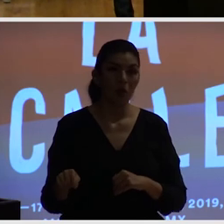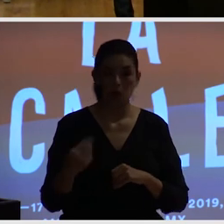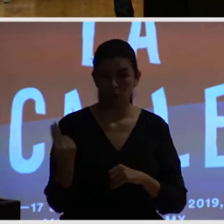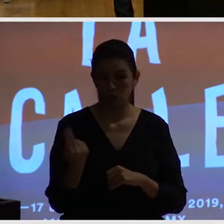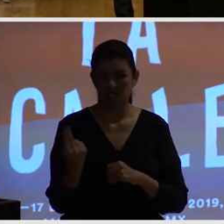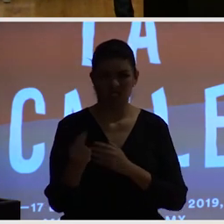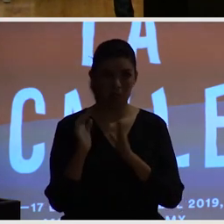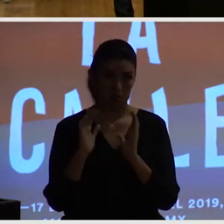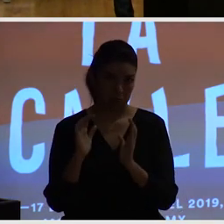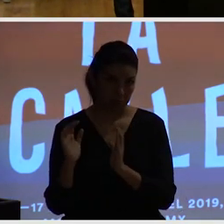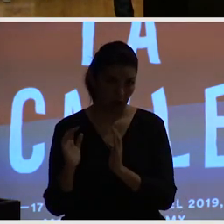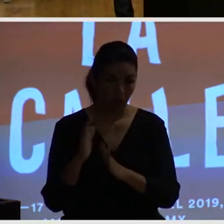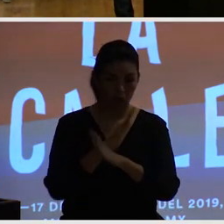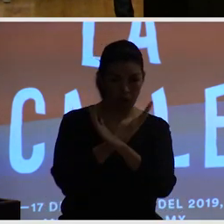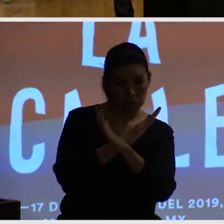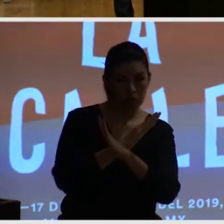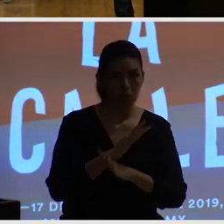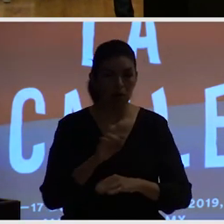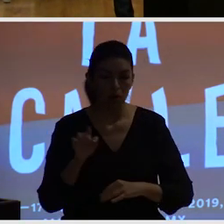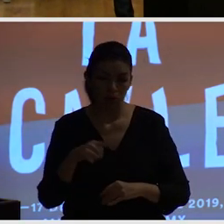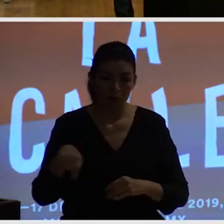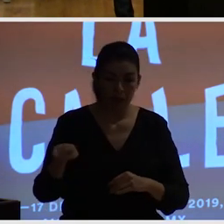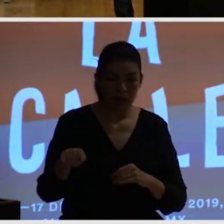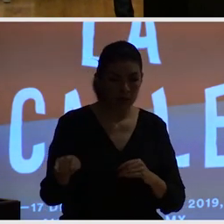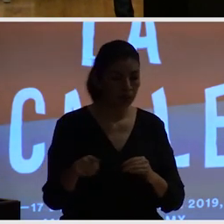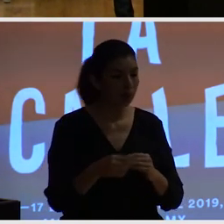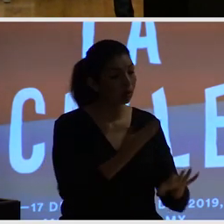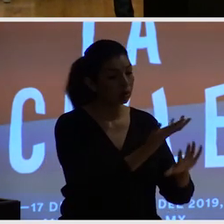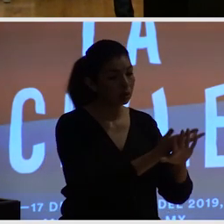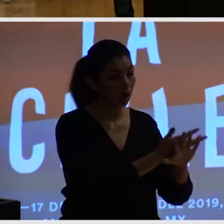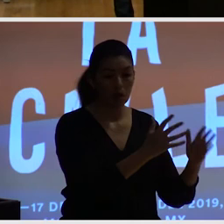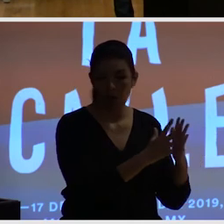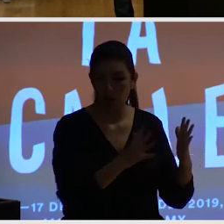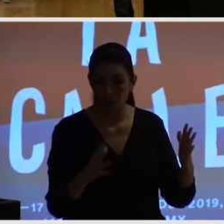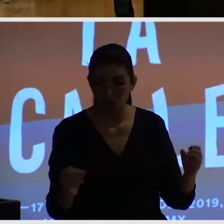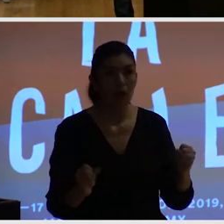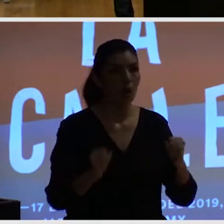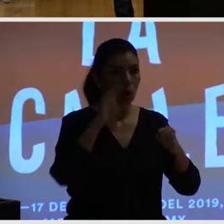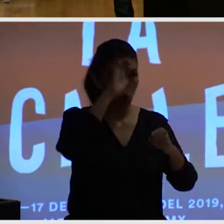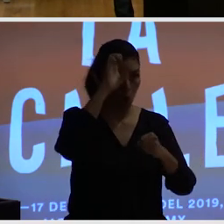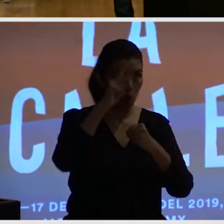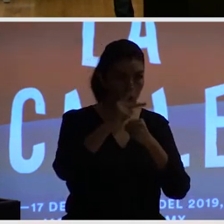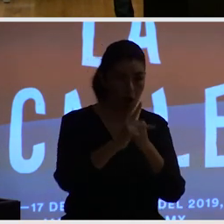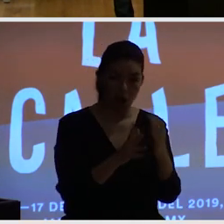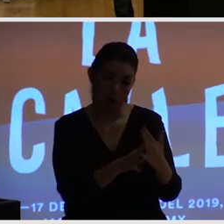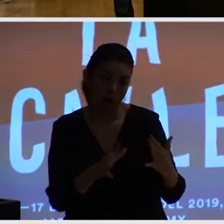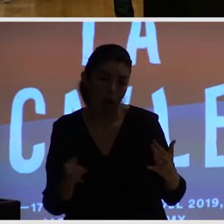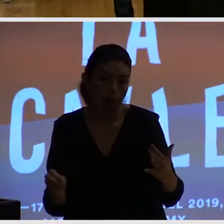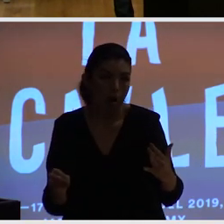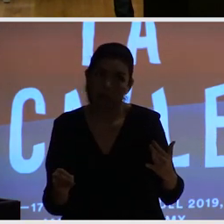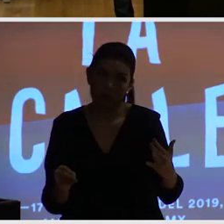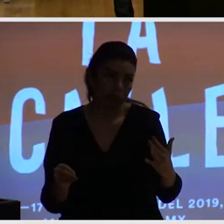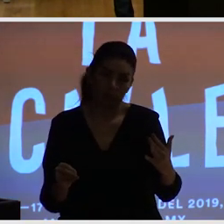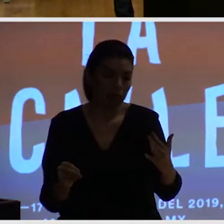norteuropeos o estadounidenses y encontrar una receta propia a partir pero de estas dos grandes